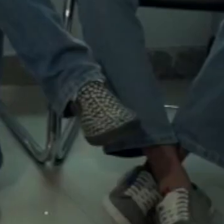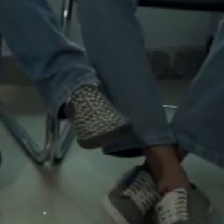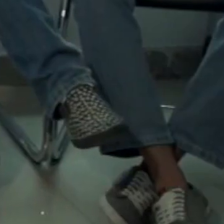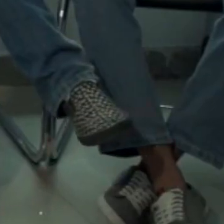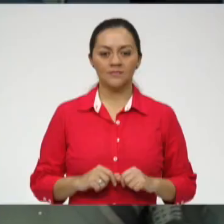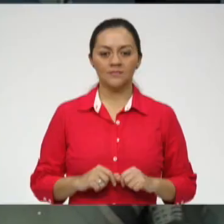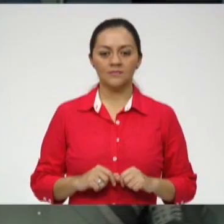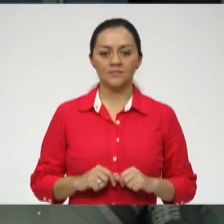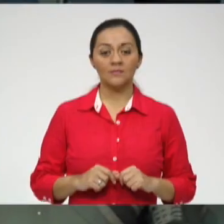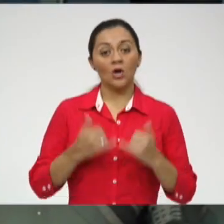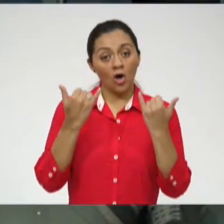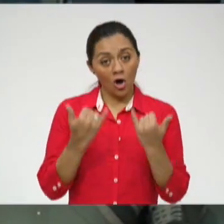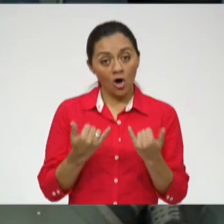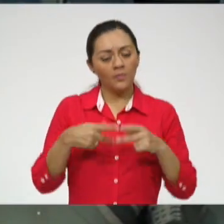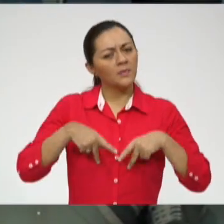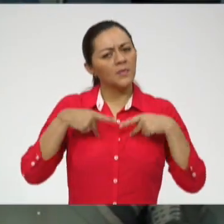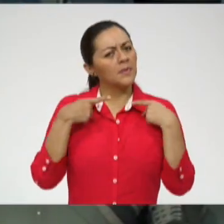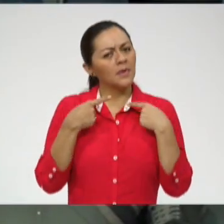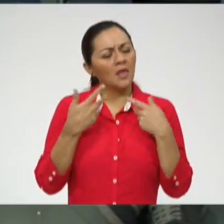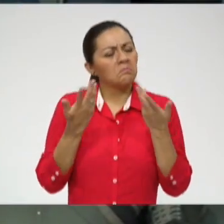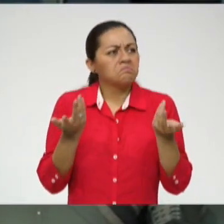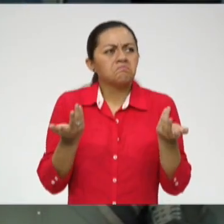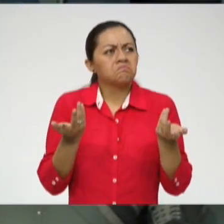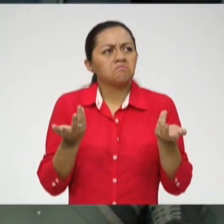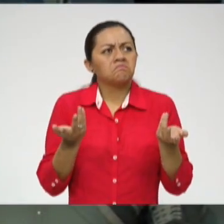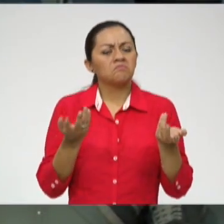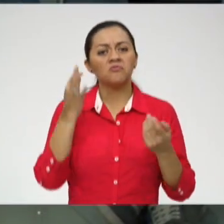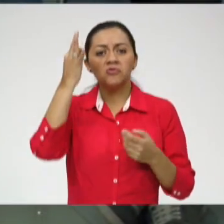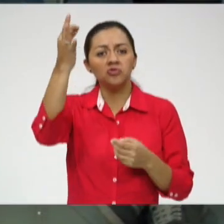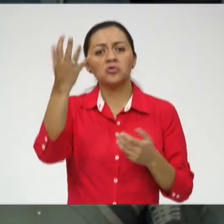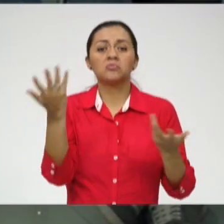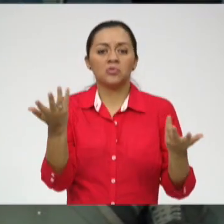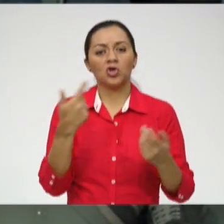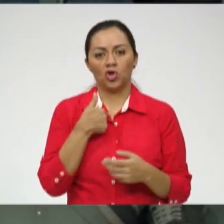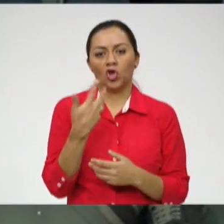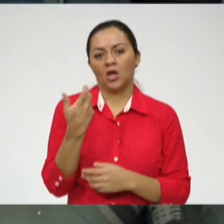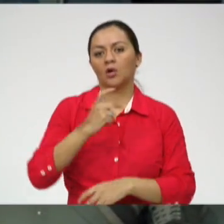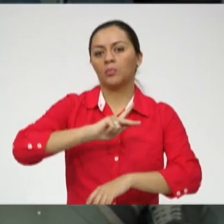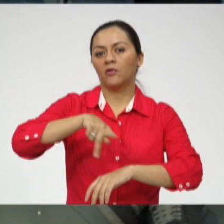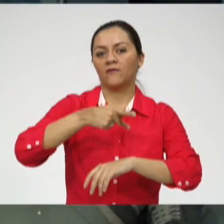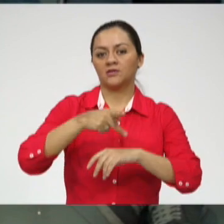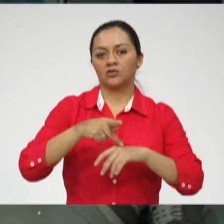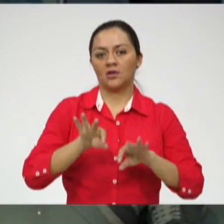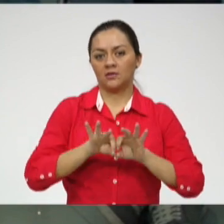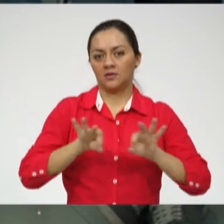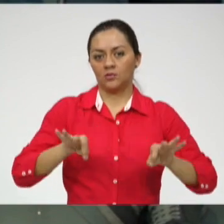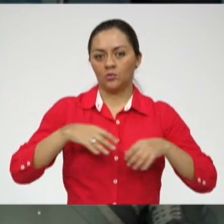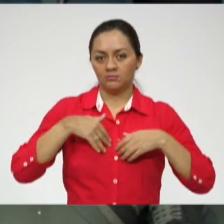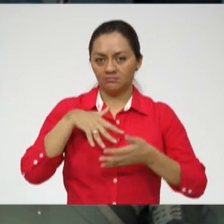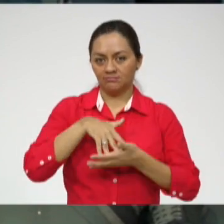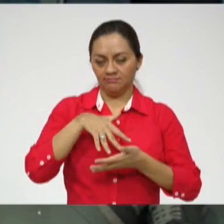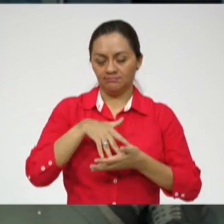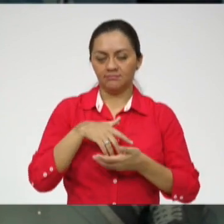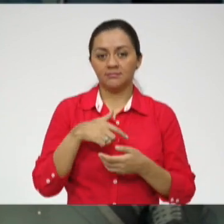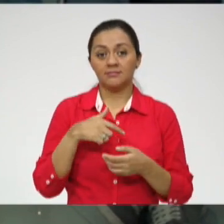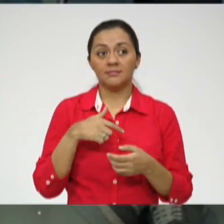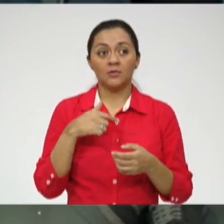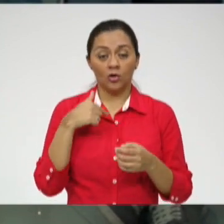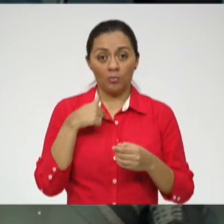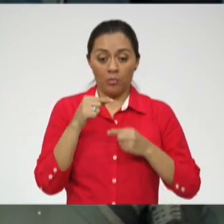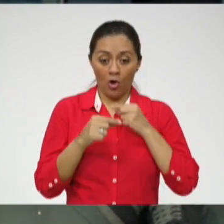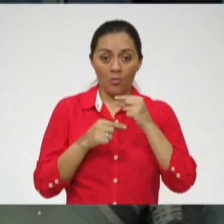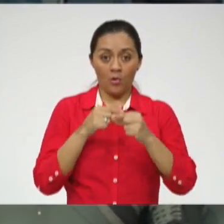El proyecto de vida, por ejemplo, para mí sería ser una excelente profesional y al conseguirlo,